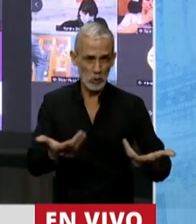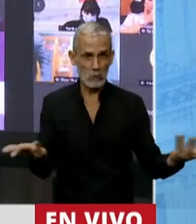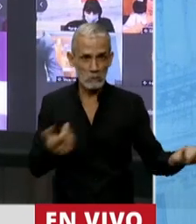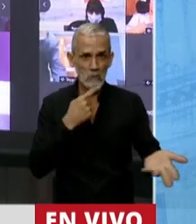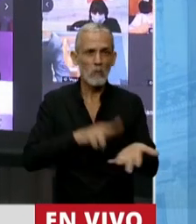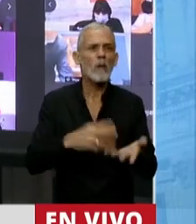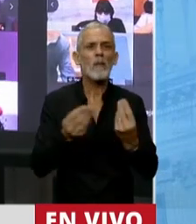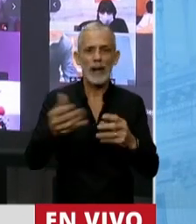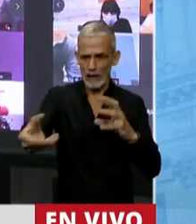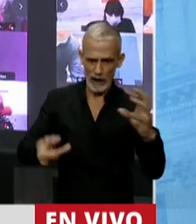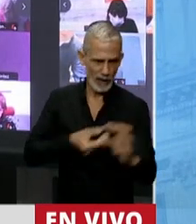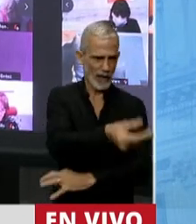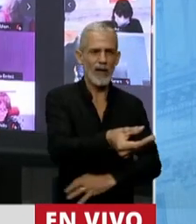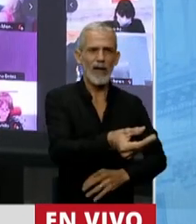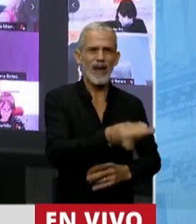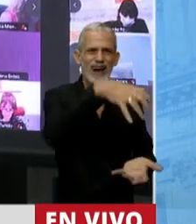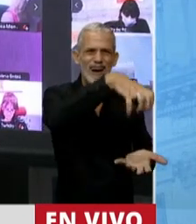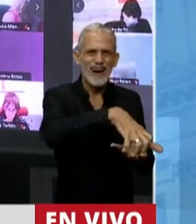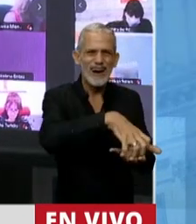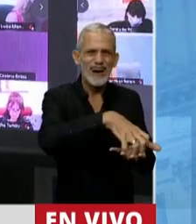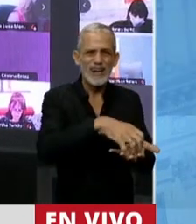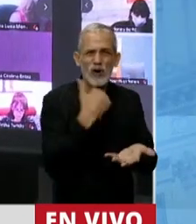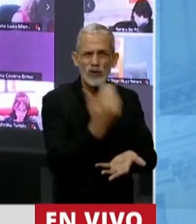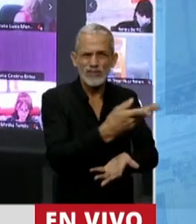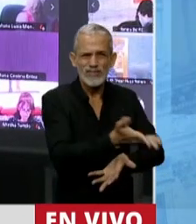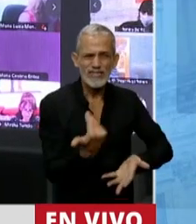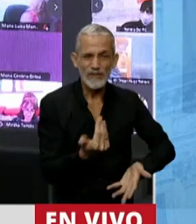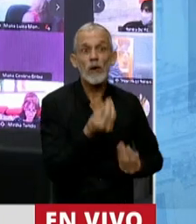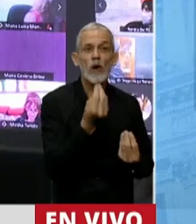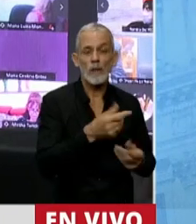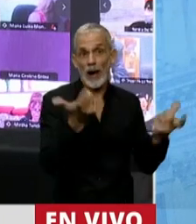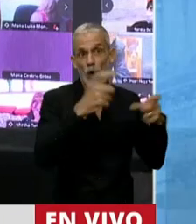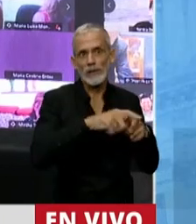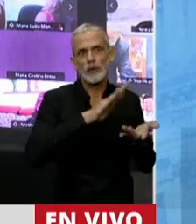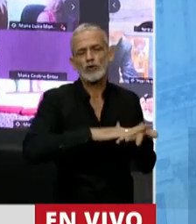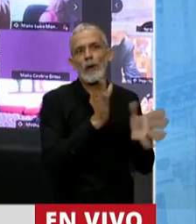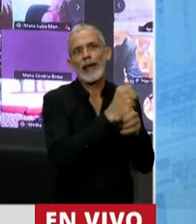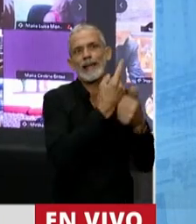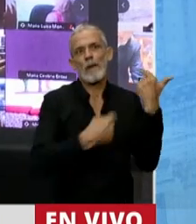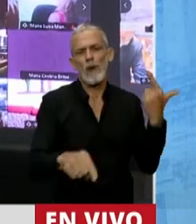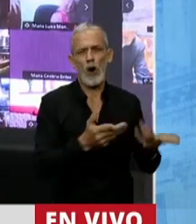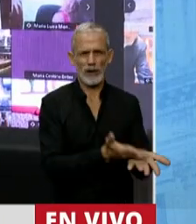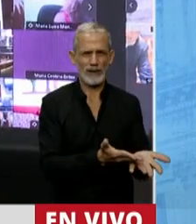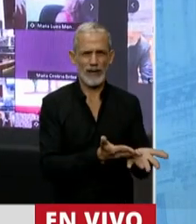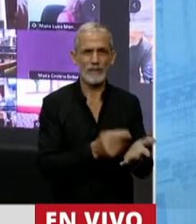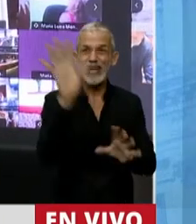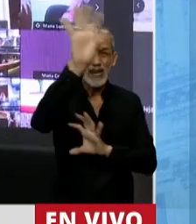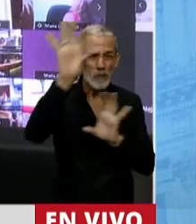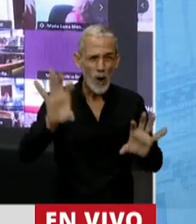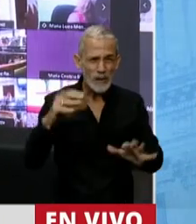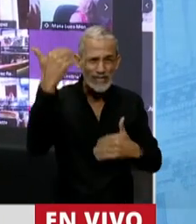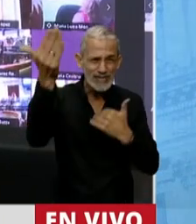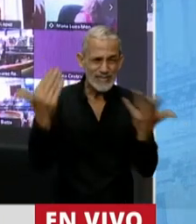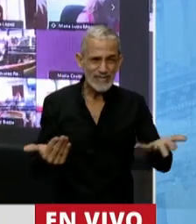para financiar un organismo que es inútil y burocrático, como es la Comisión del Transporte Automotor, mientras en el interior del